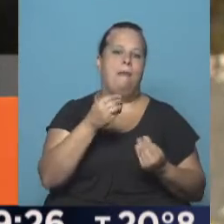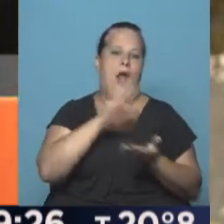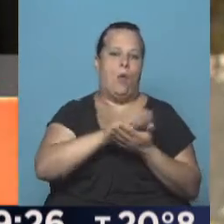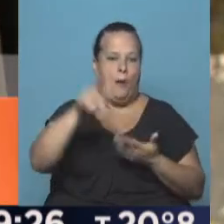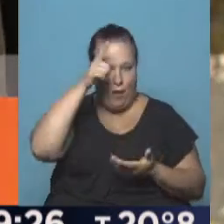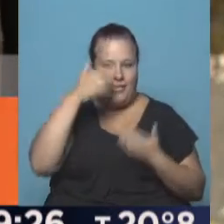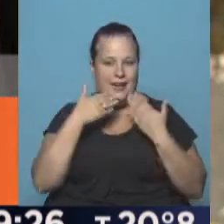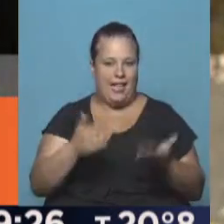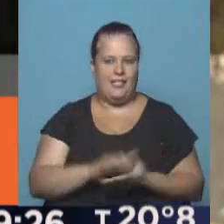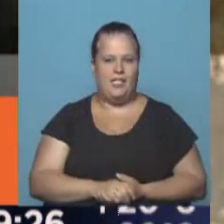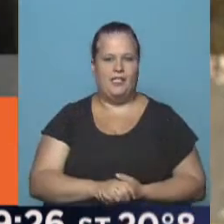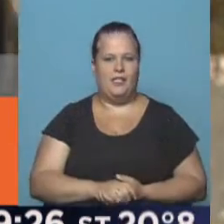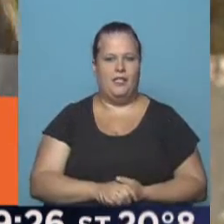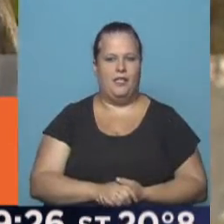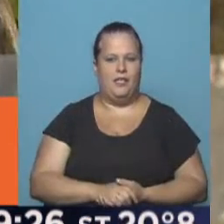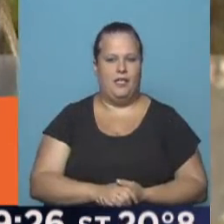la nueva policía. Gracias.